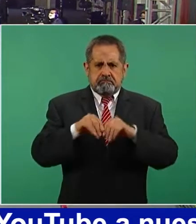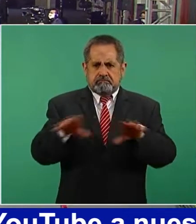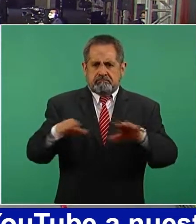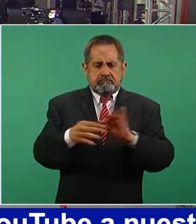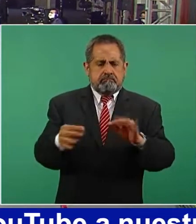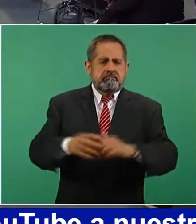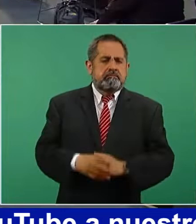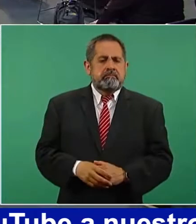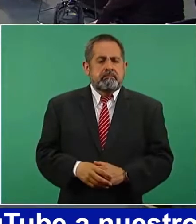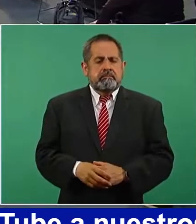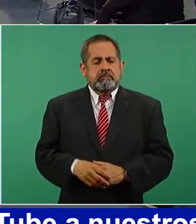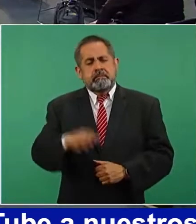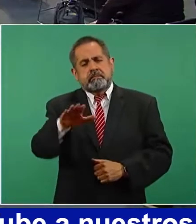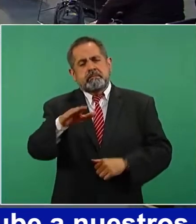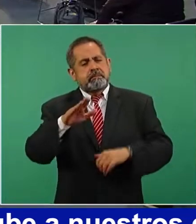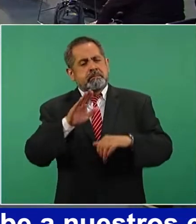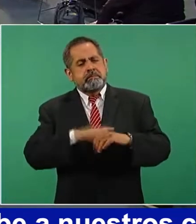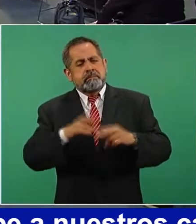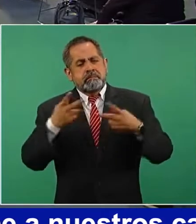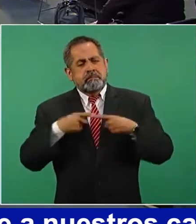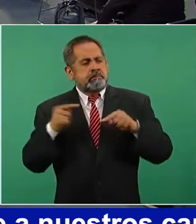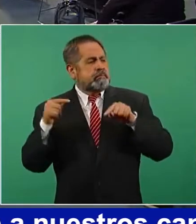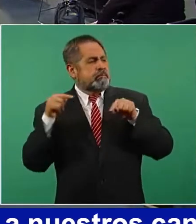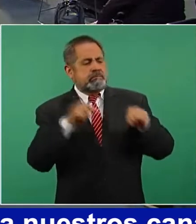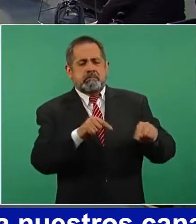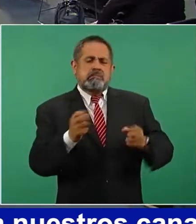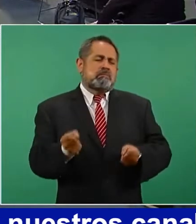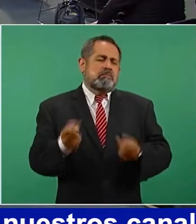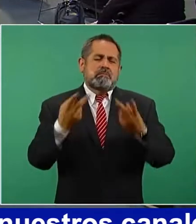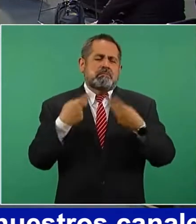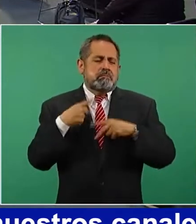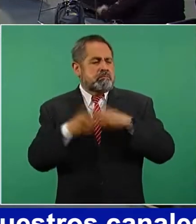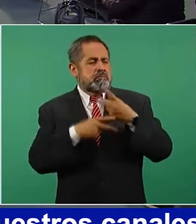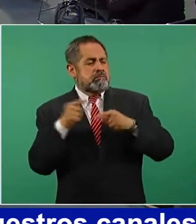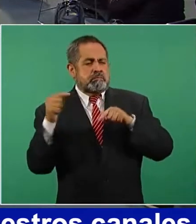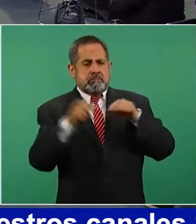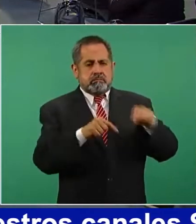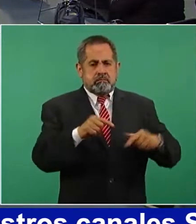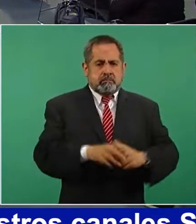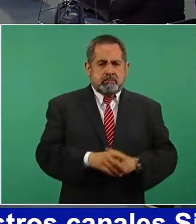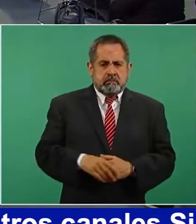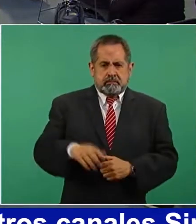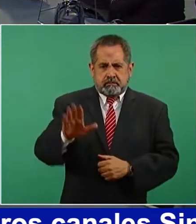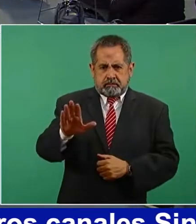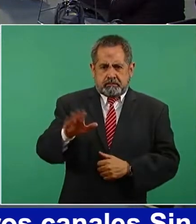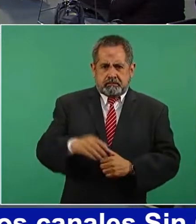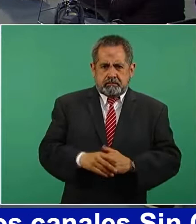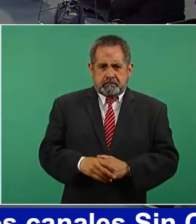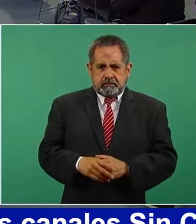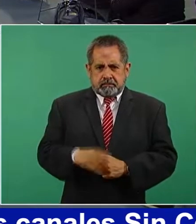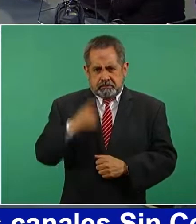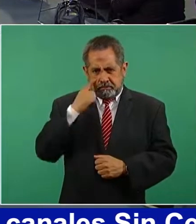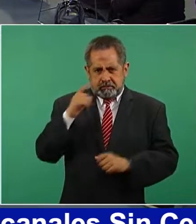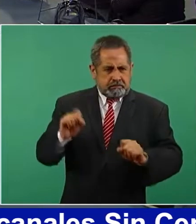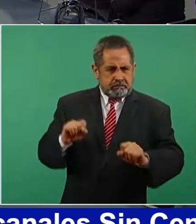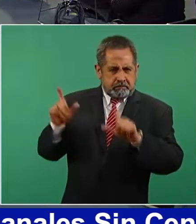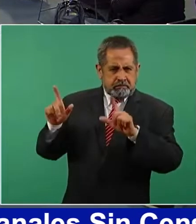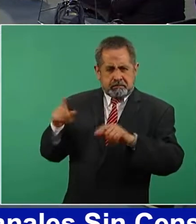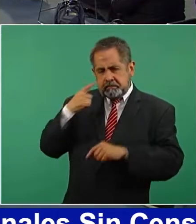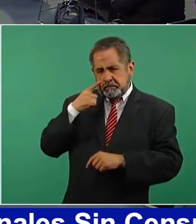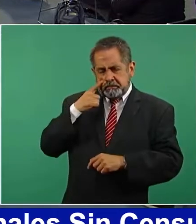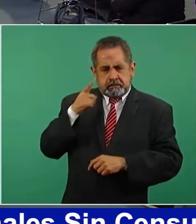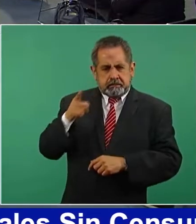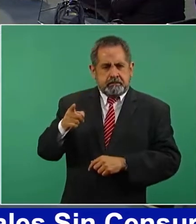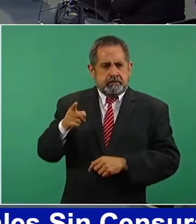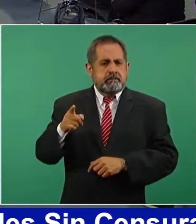Cuando habla de más presencia, ¿cuántos elementos más serían? Me imagino que habla de Guardia Nacional. A poner la